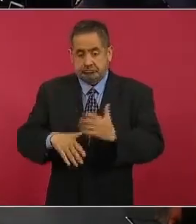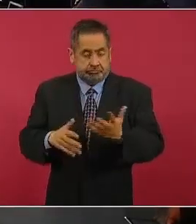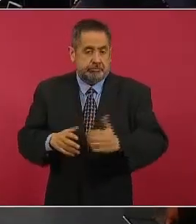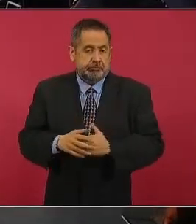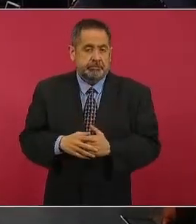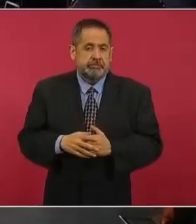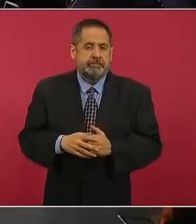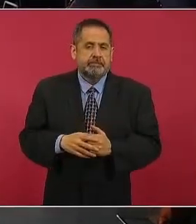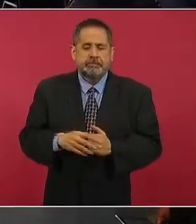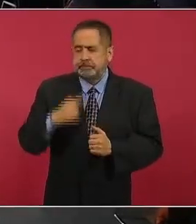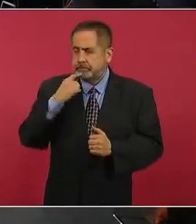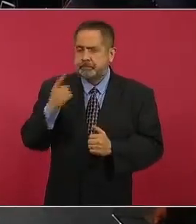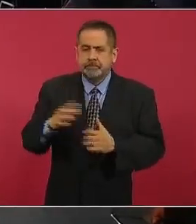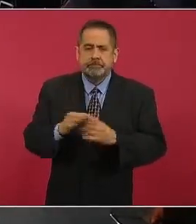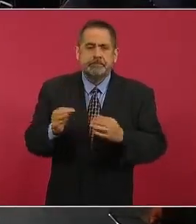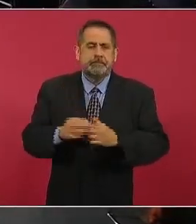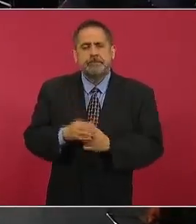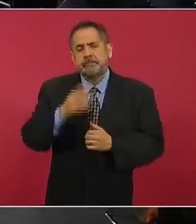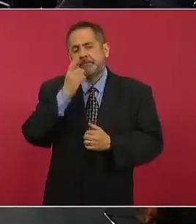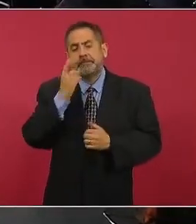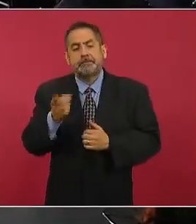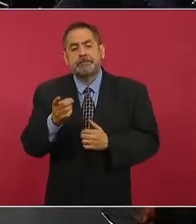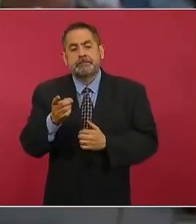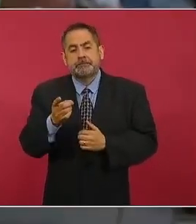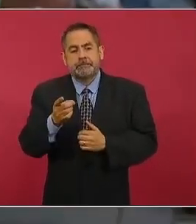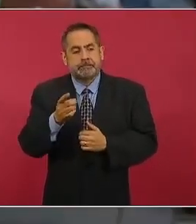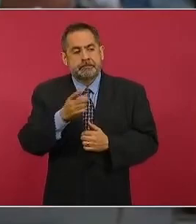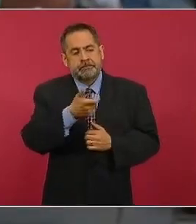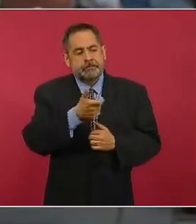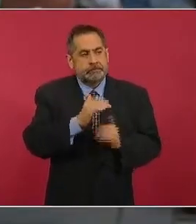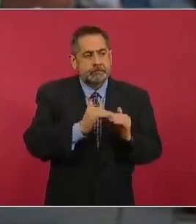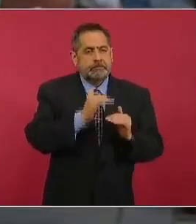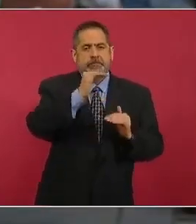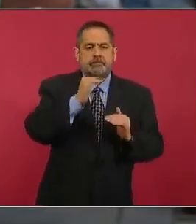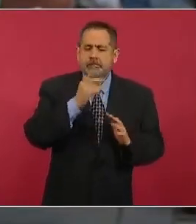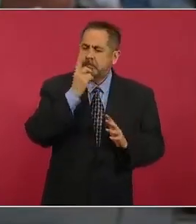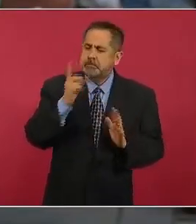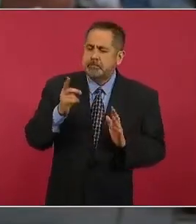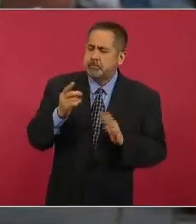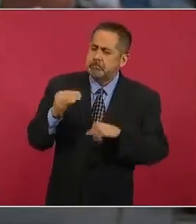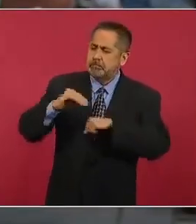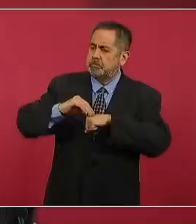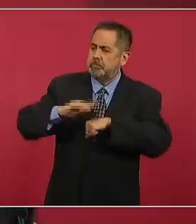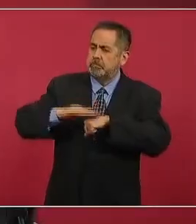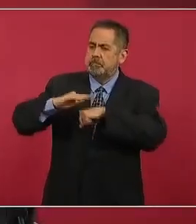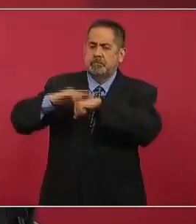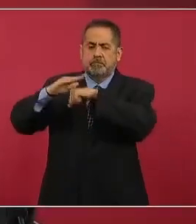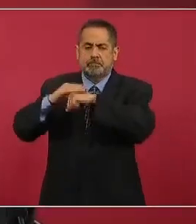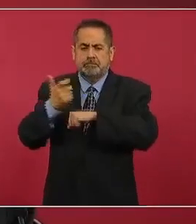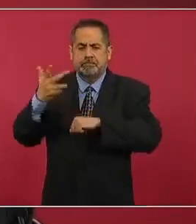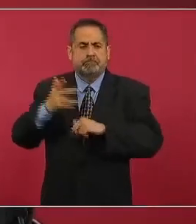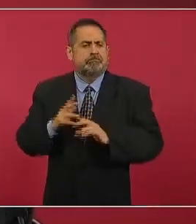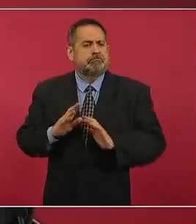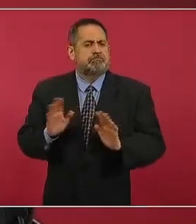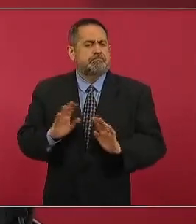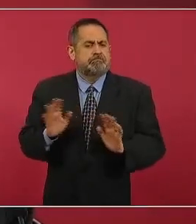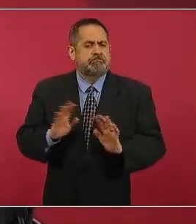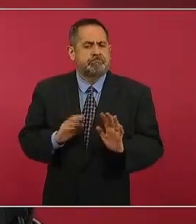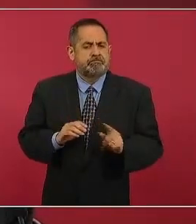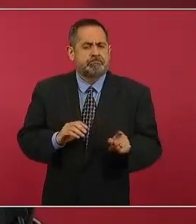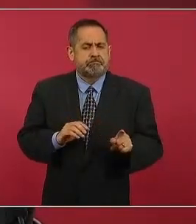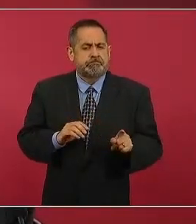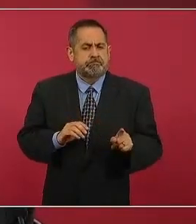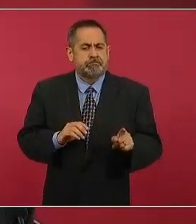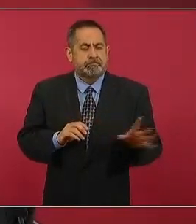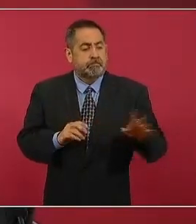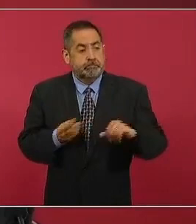les dije eso y que no están aumentando cuotas y no se